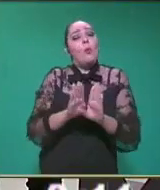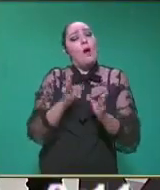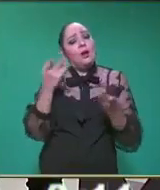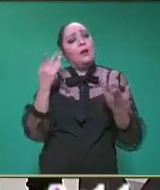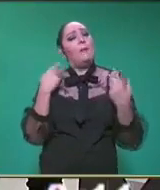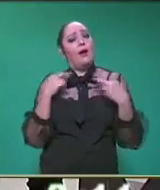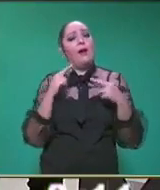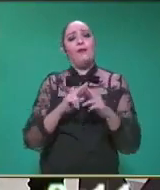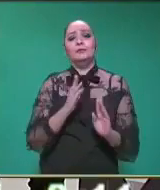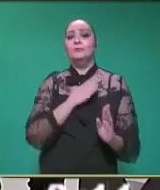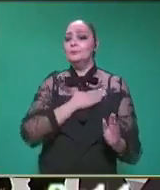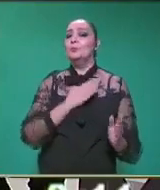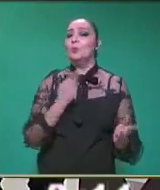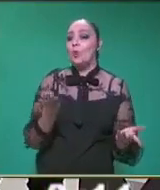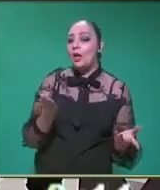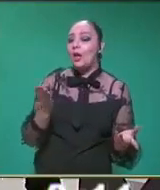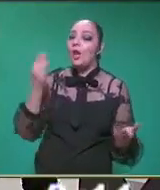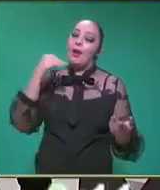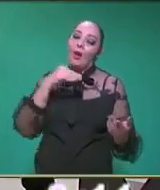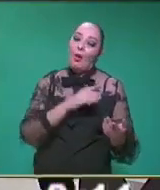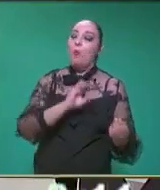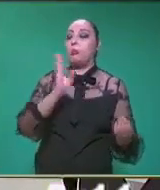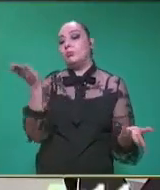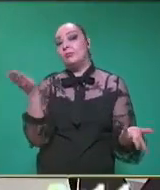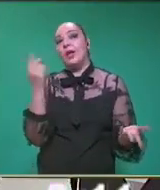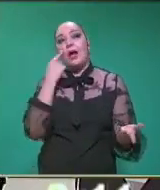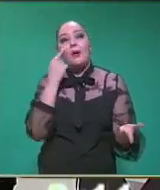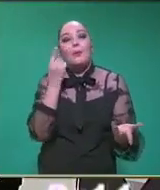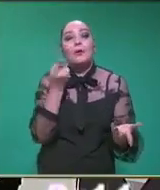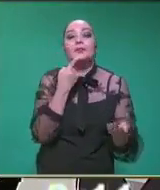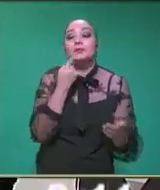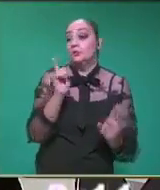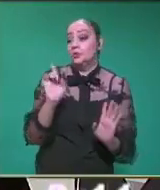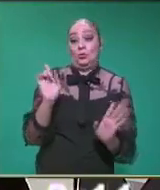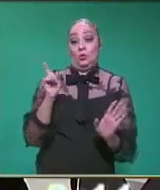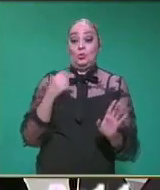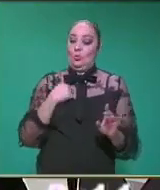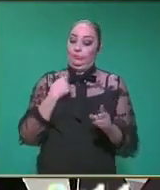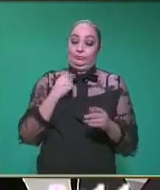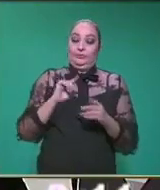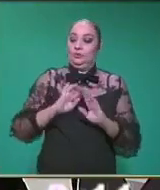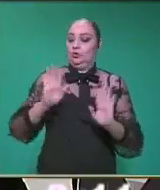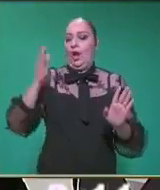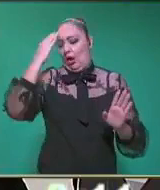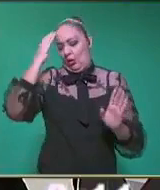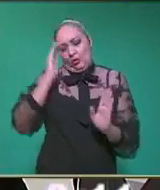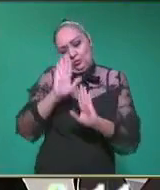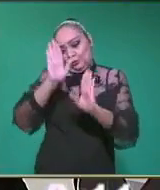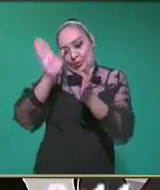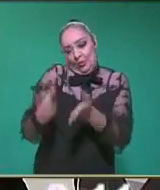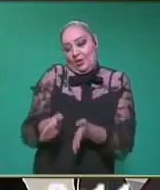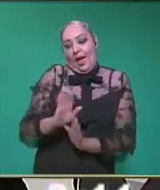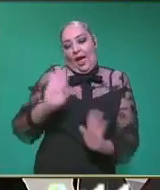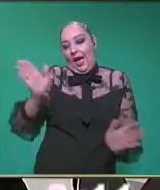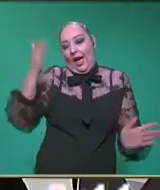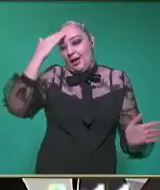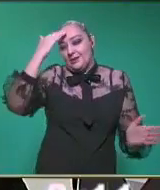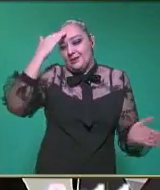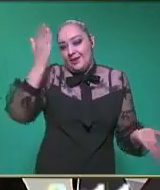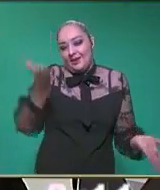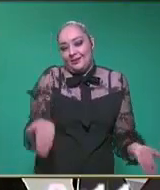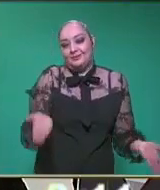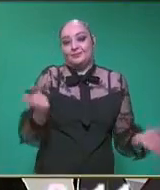la maestra Verónica? A ver, a ver si ya le pusieron ahí, maestra. Si no, yo me adelanto, porque como yo ya la conozco, ya sé cómo es la